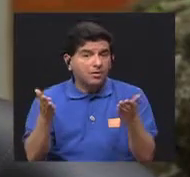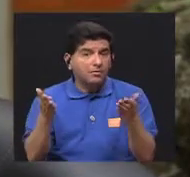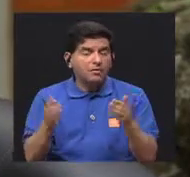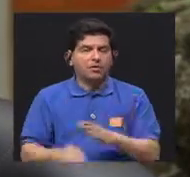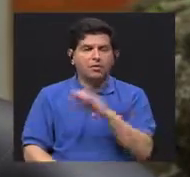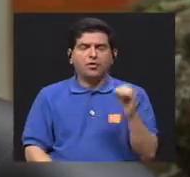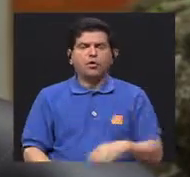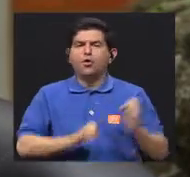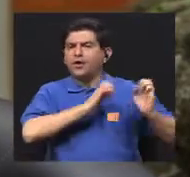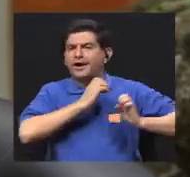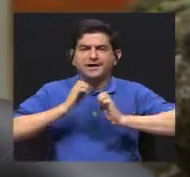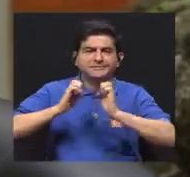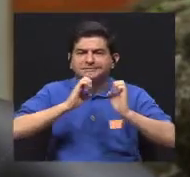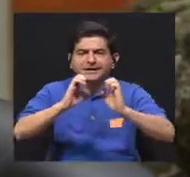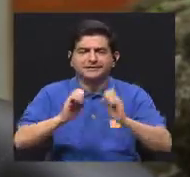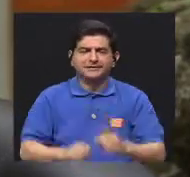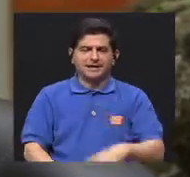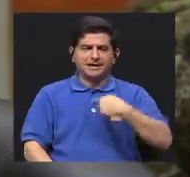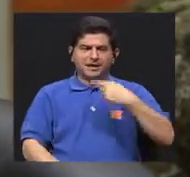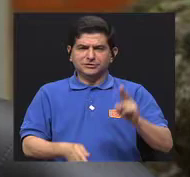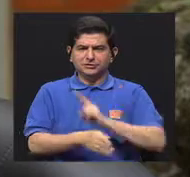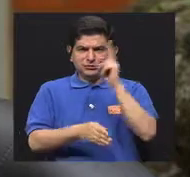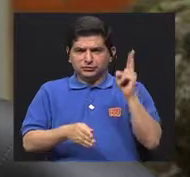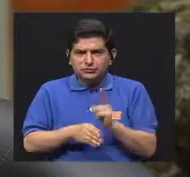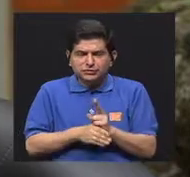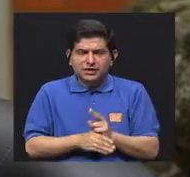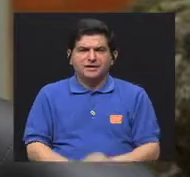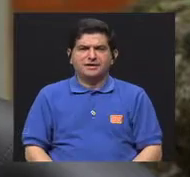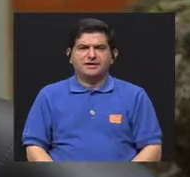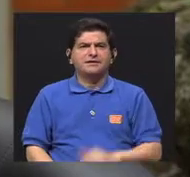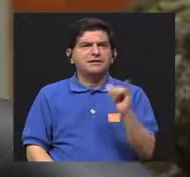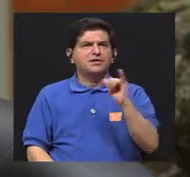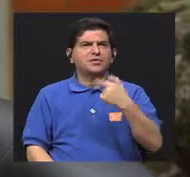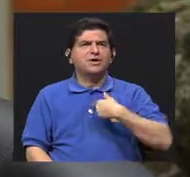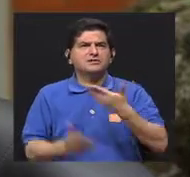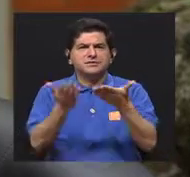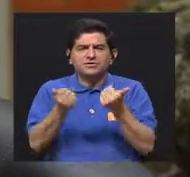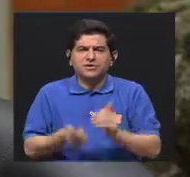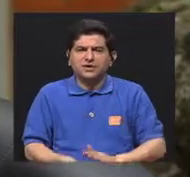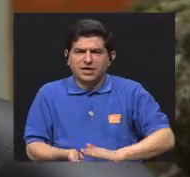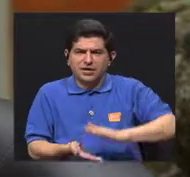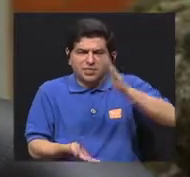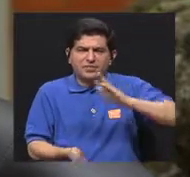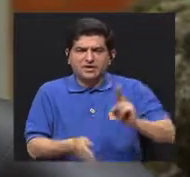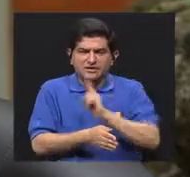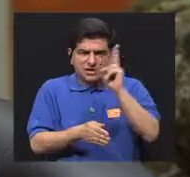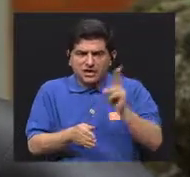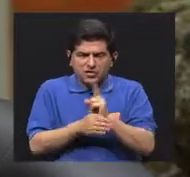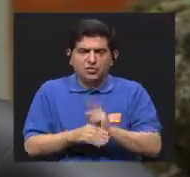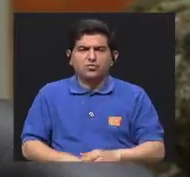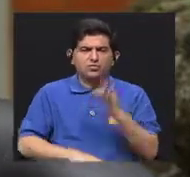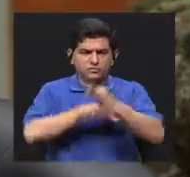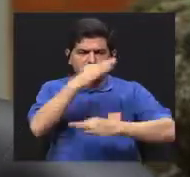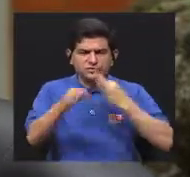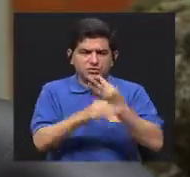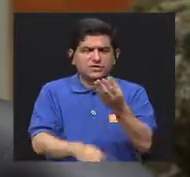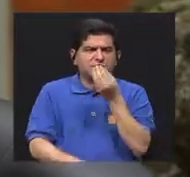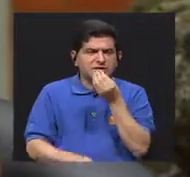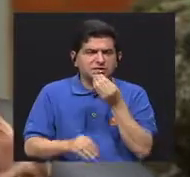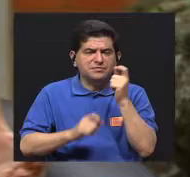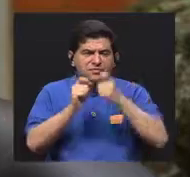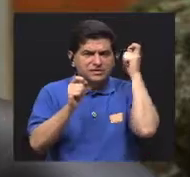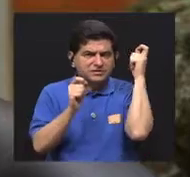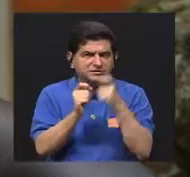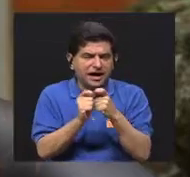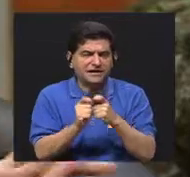hacer, cuáles son esas estrategias que puedo utilizar, en dónde si quiero aumentar mi consumo de X o Y grupo de alimentos,